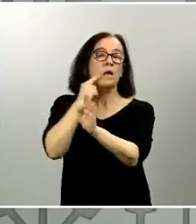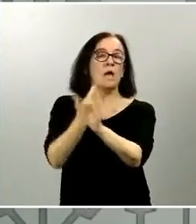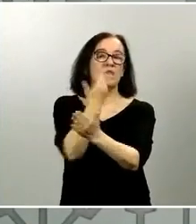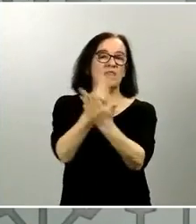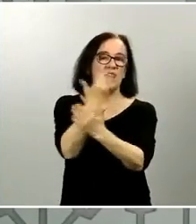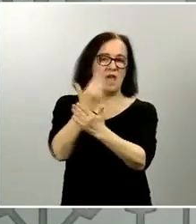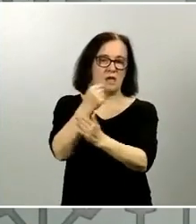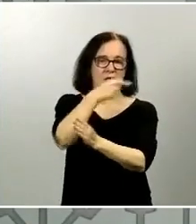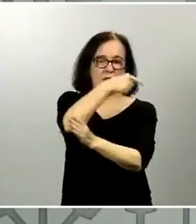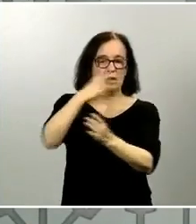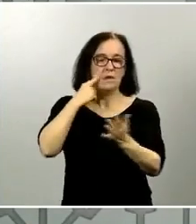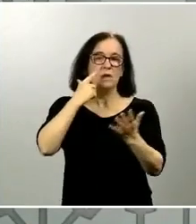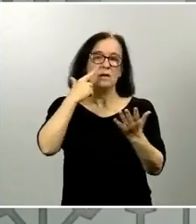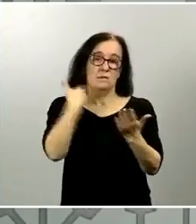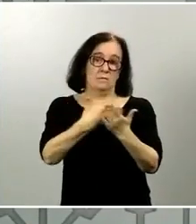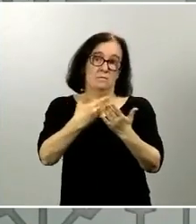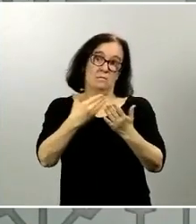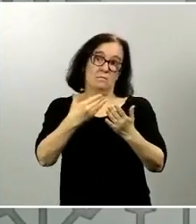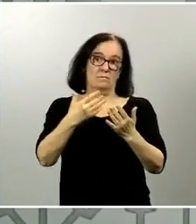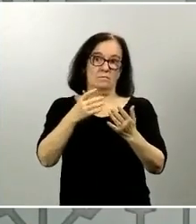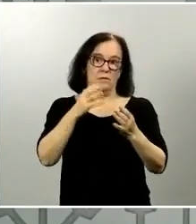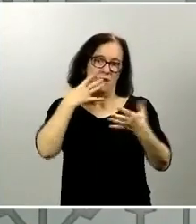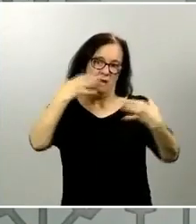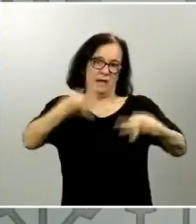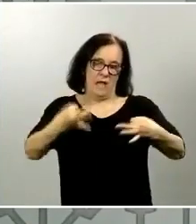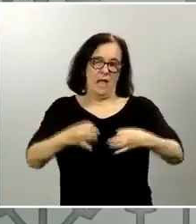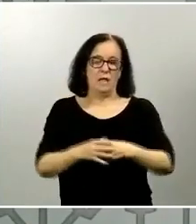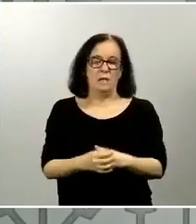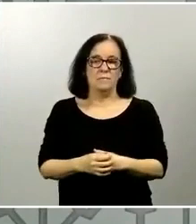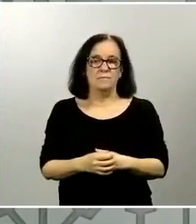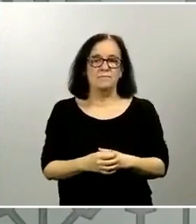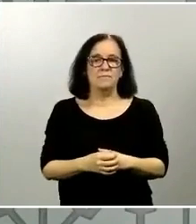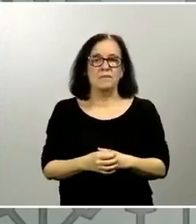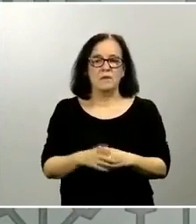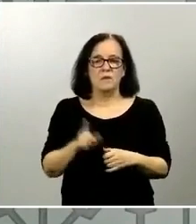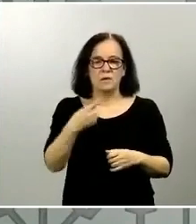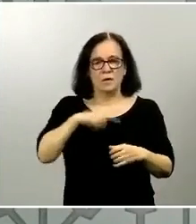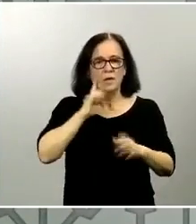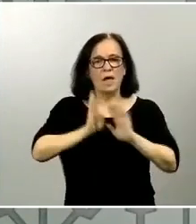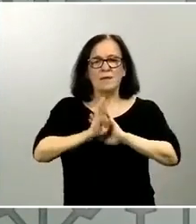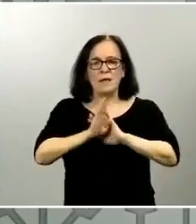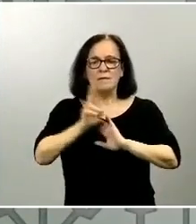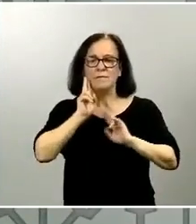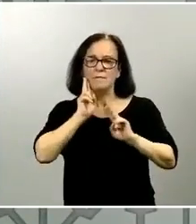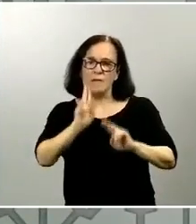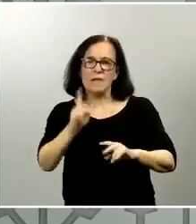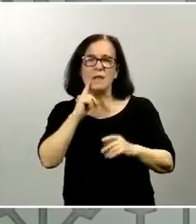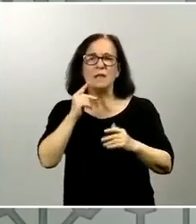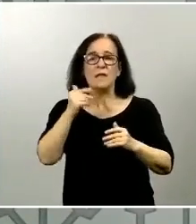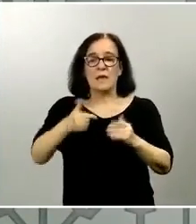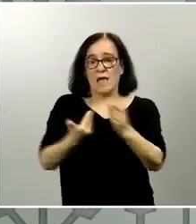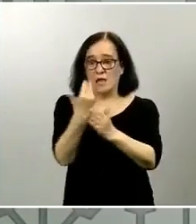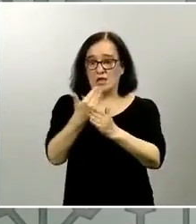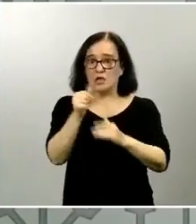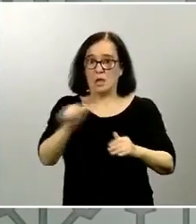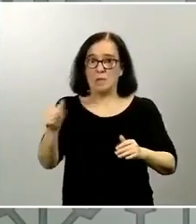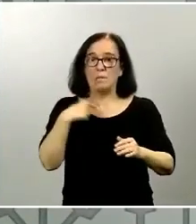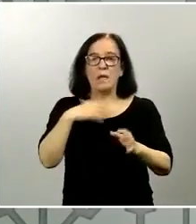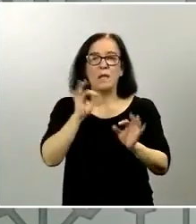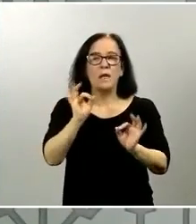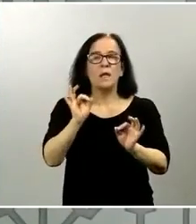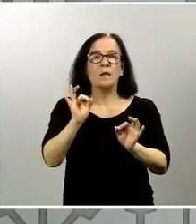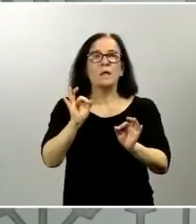muestran de verdad la imagen real entonces yo hay que seguir viendo vamos a ver qué pasa estos días pero realmente el